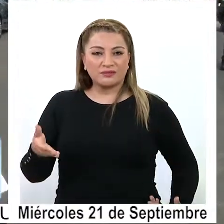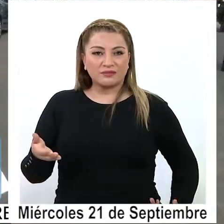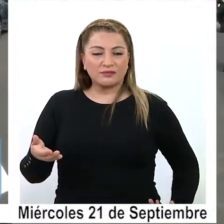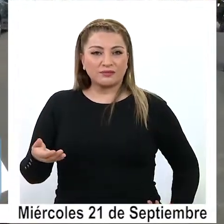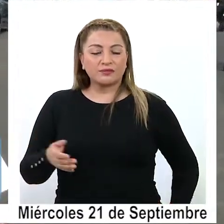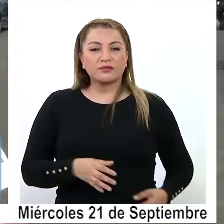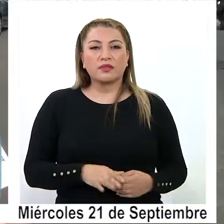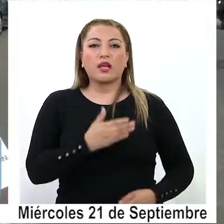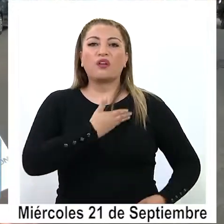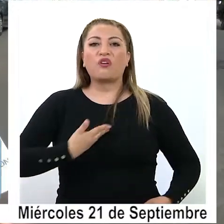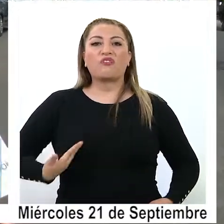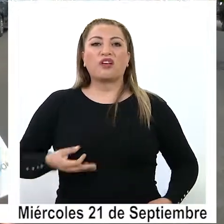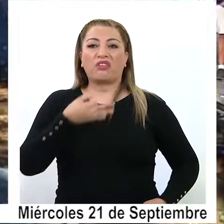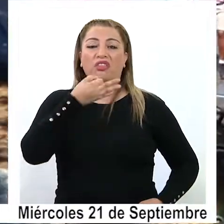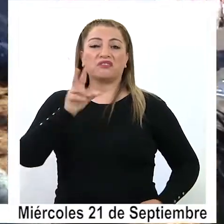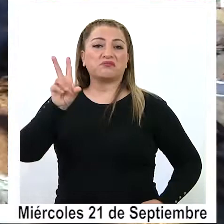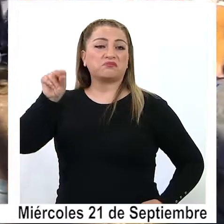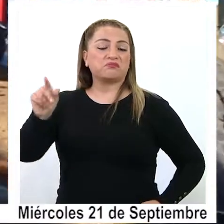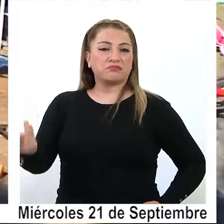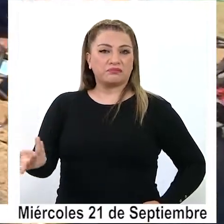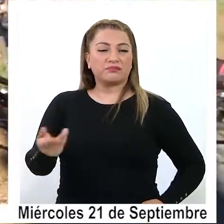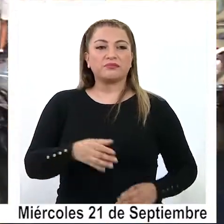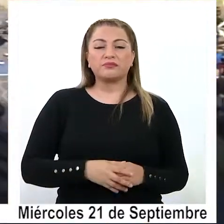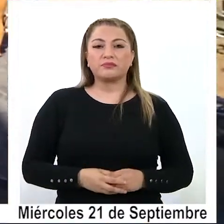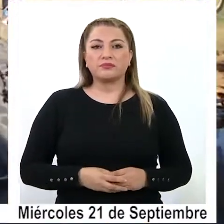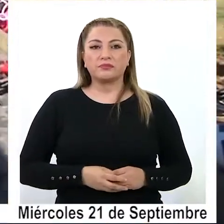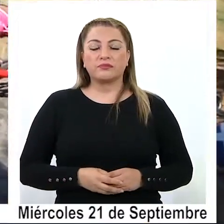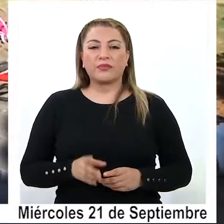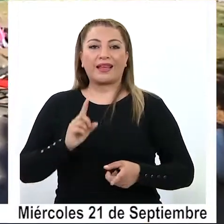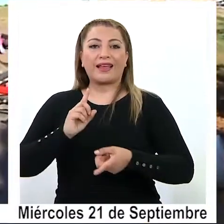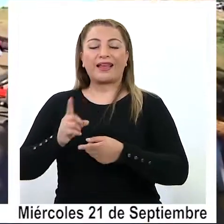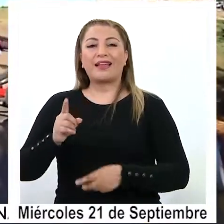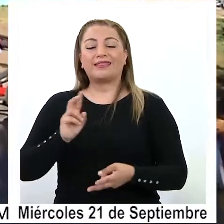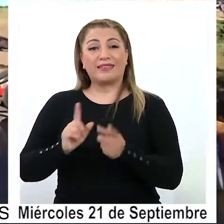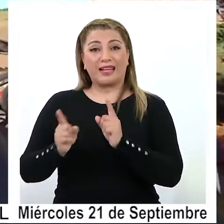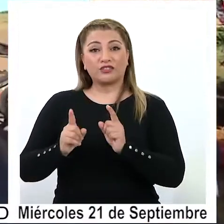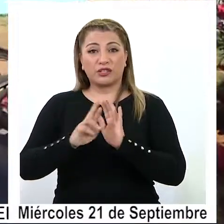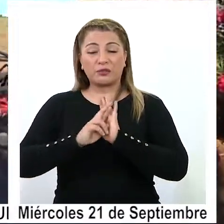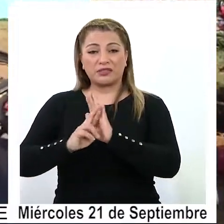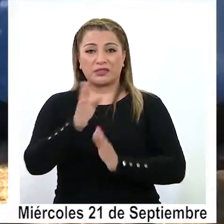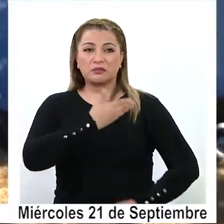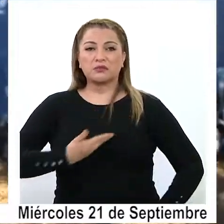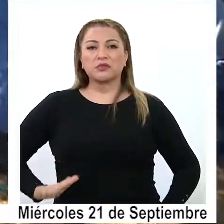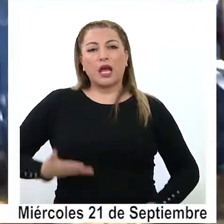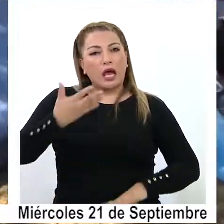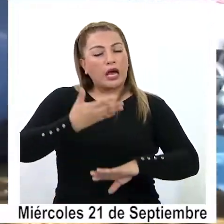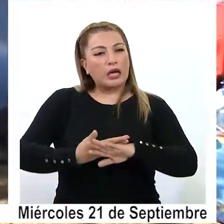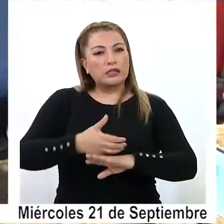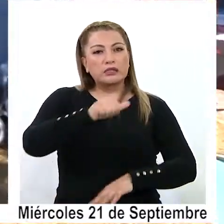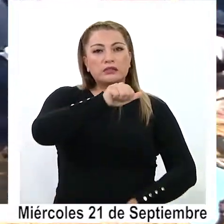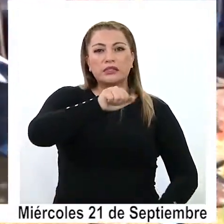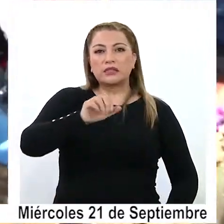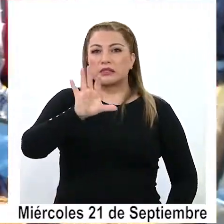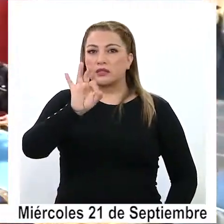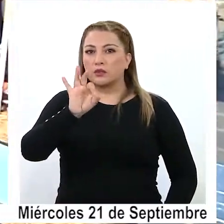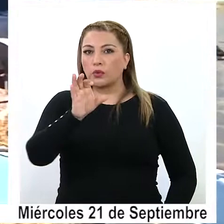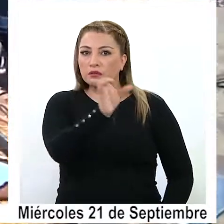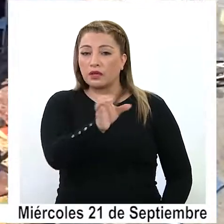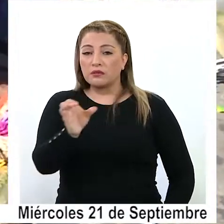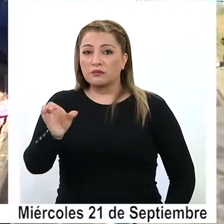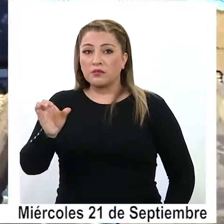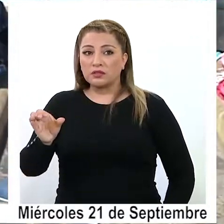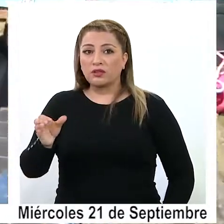simplemente el gobierno le cerró la puerta. Desde la delegación manejan cifras de hasta 650 personas